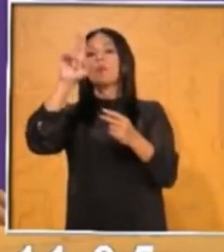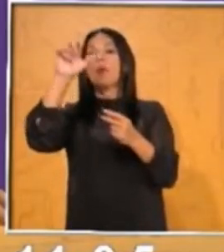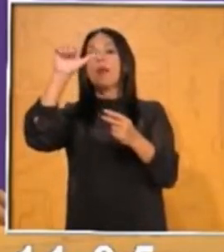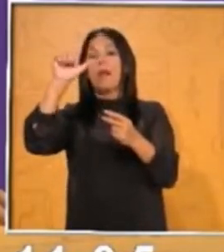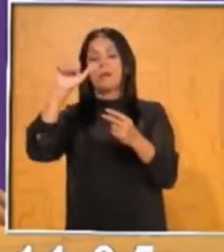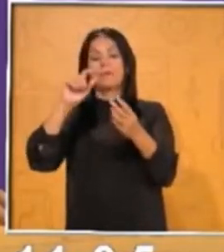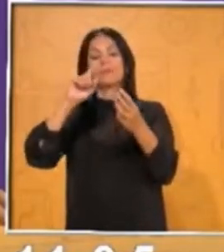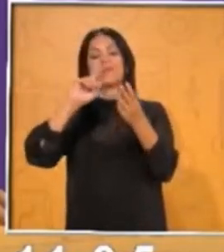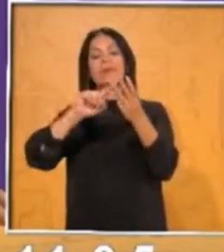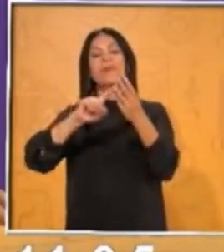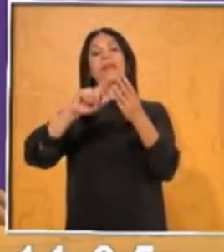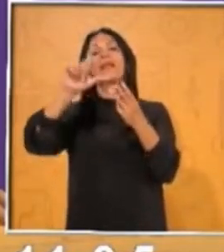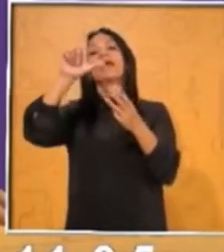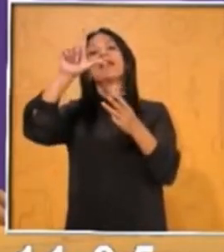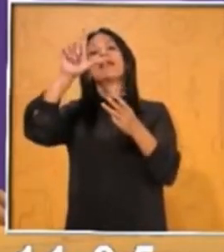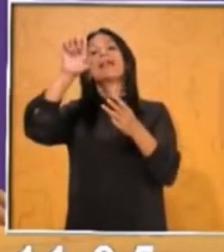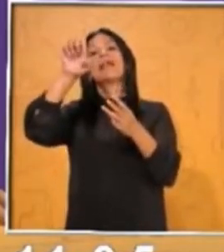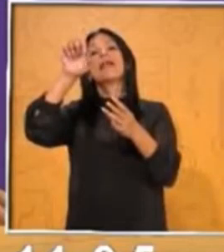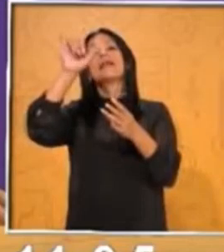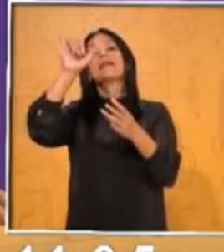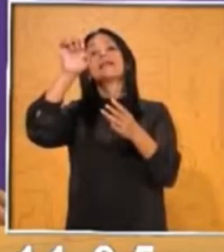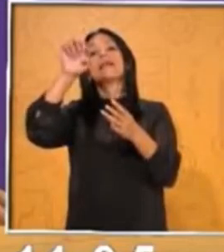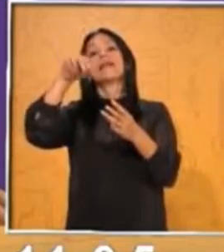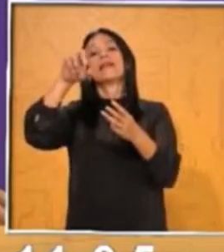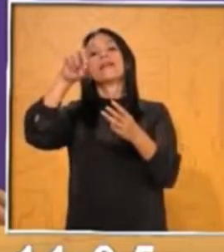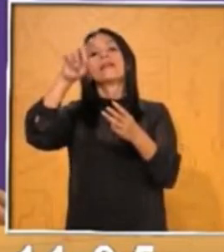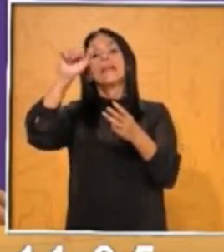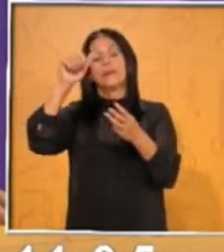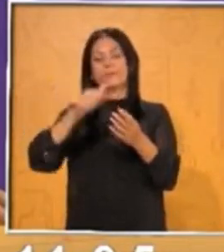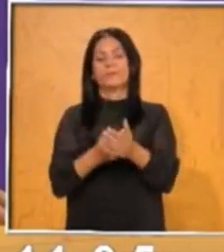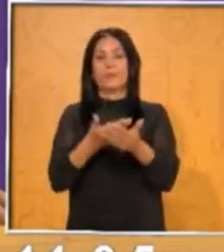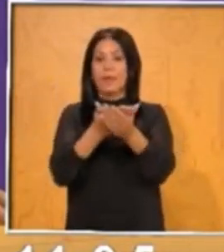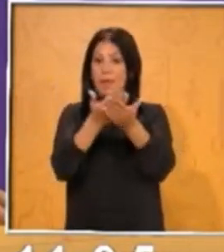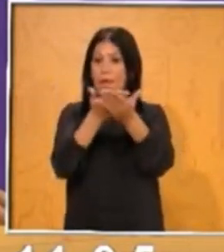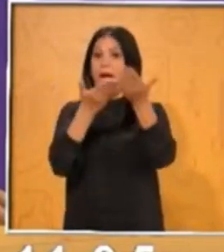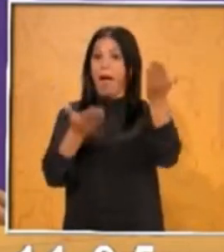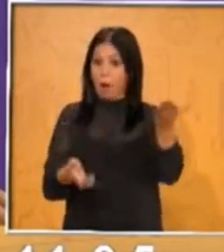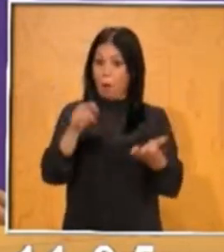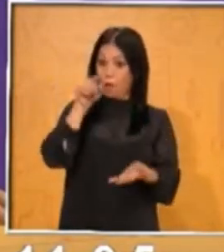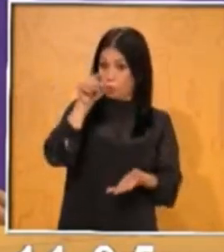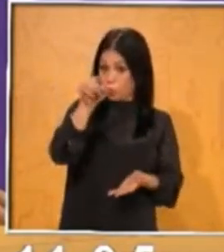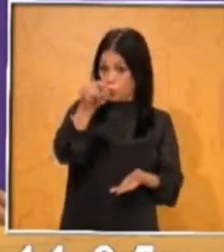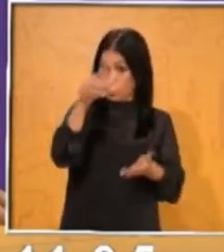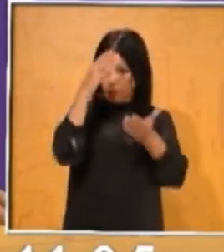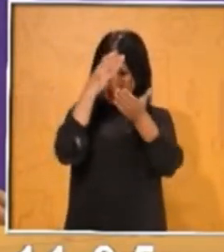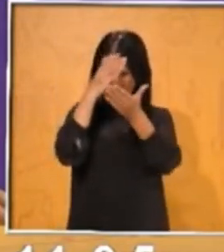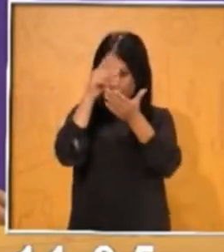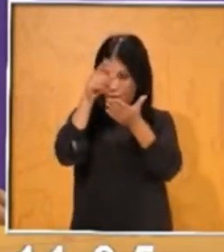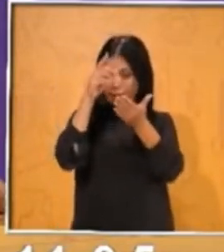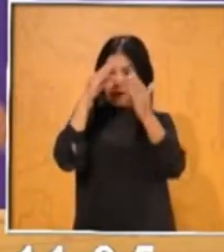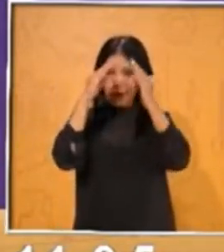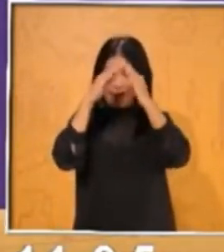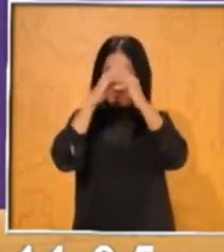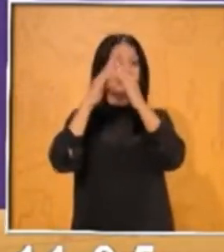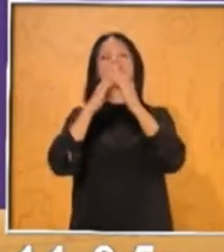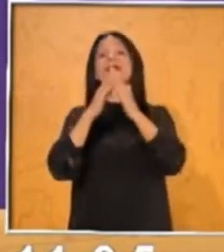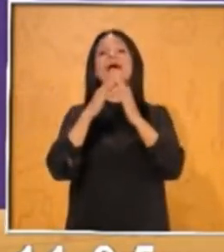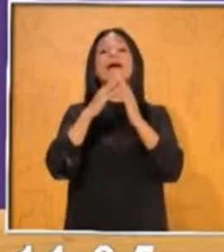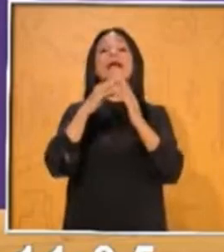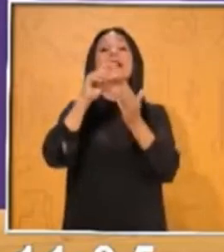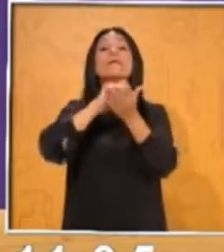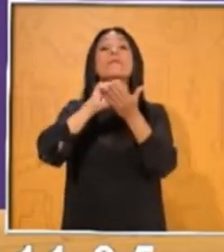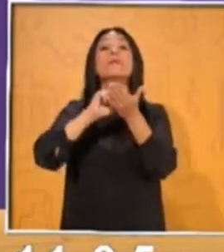y me vas a escribir cinco verbos de la leyenda que ahorita te voy a contar, ¿de acuerdo? Voy a